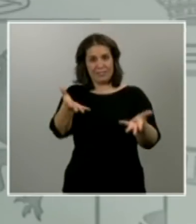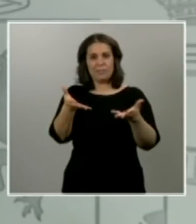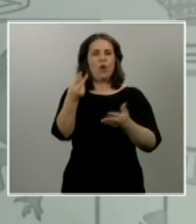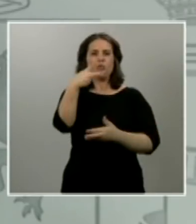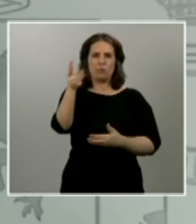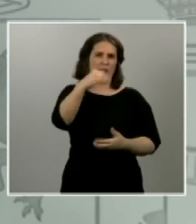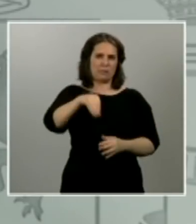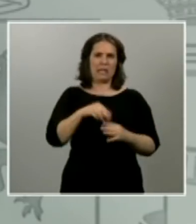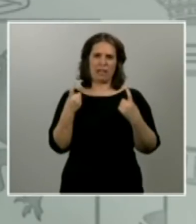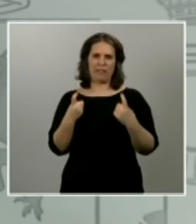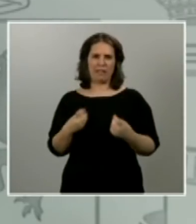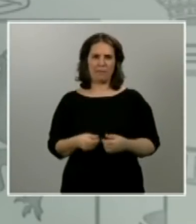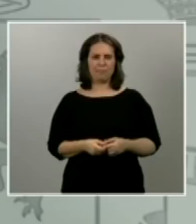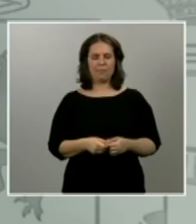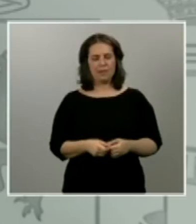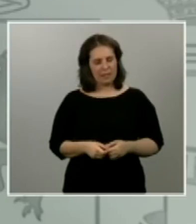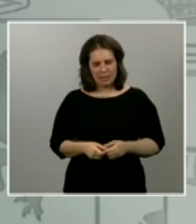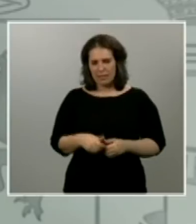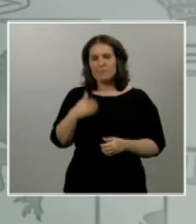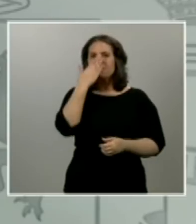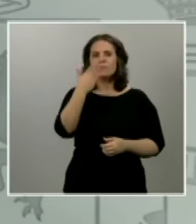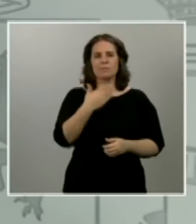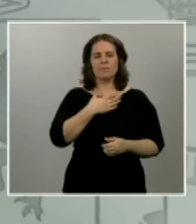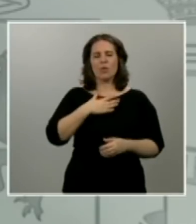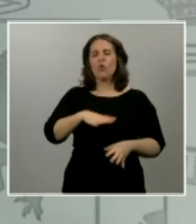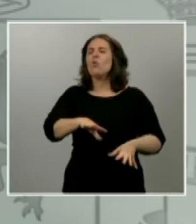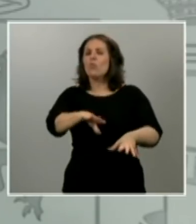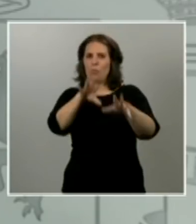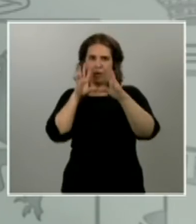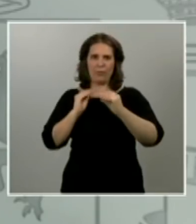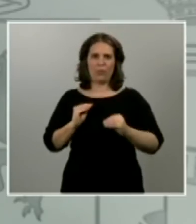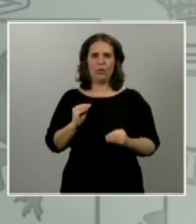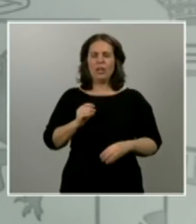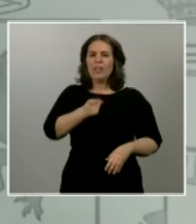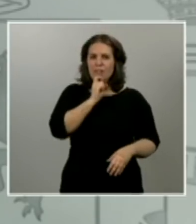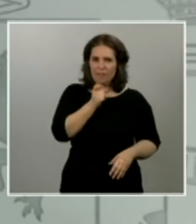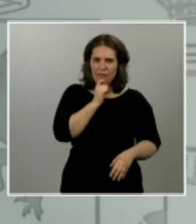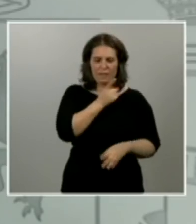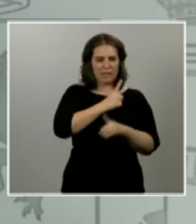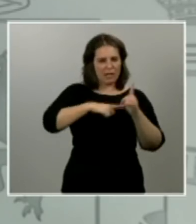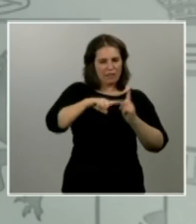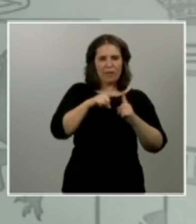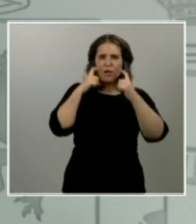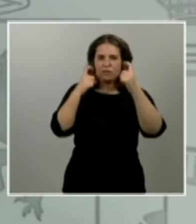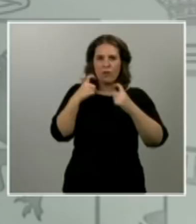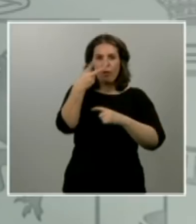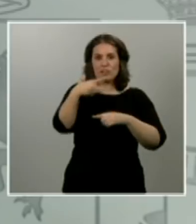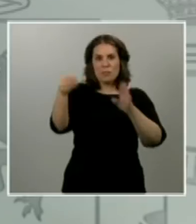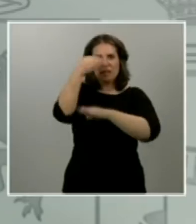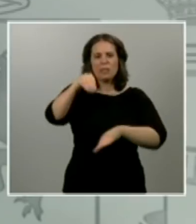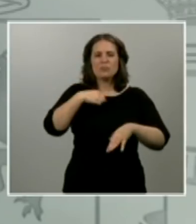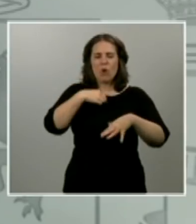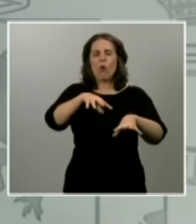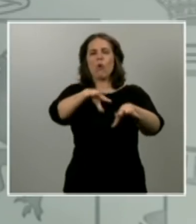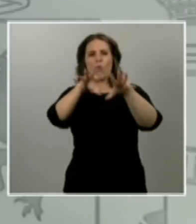Comprendo lo difícil que resulta prolongar aún dos semanas más este esfuerzo y este sacrificio. Lo comprendo. Son días muy difíciles para